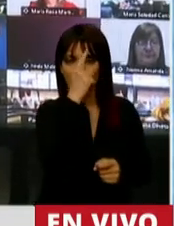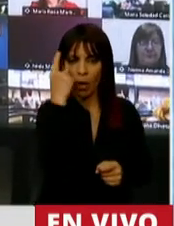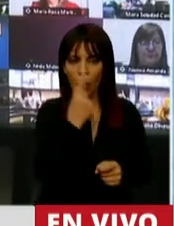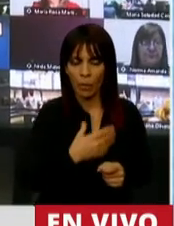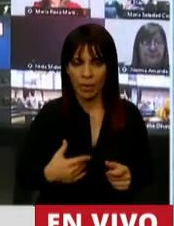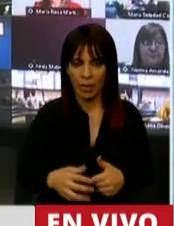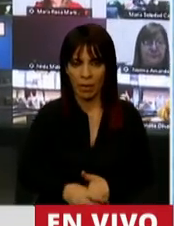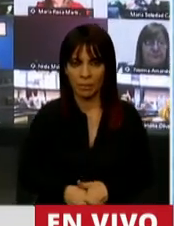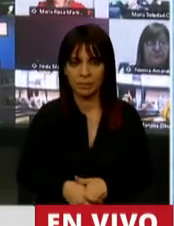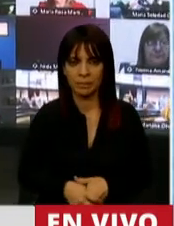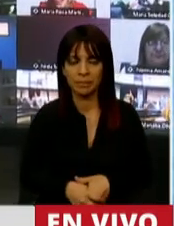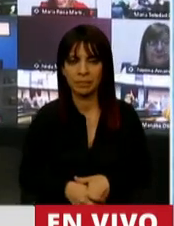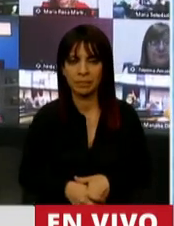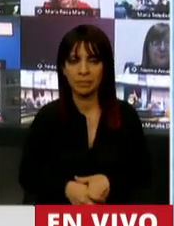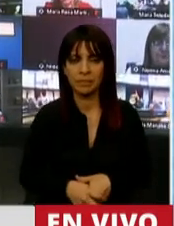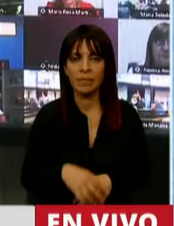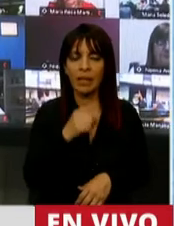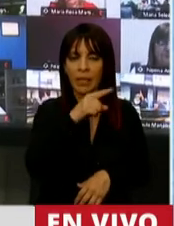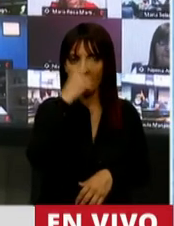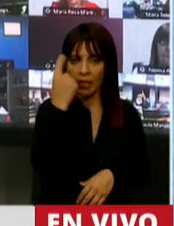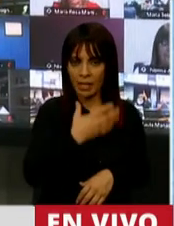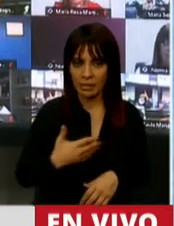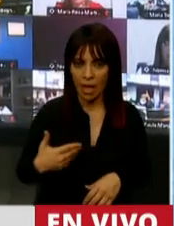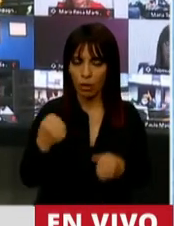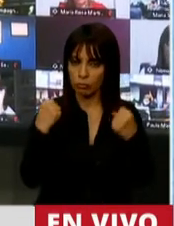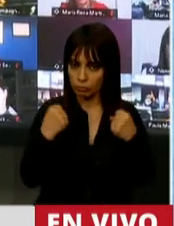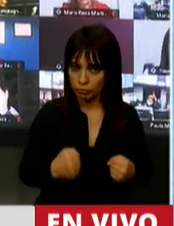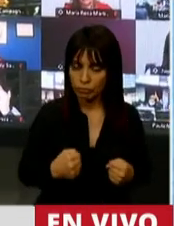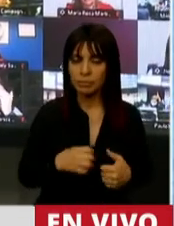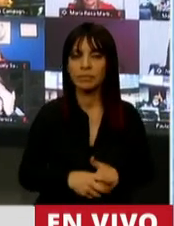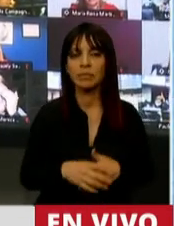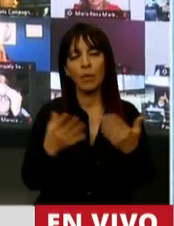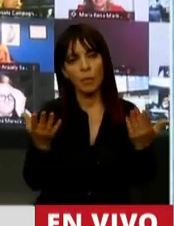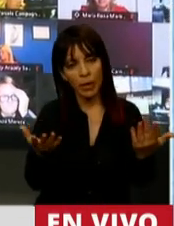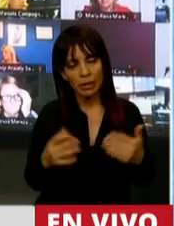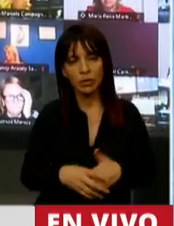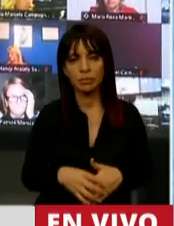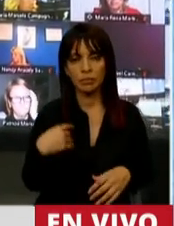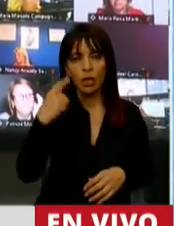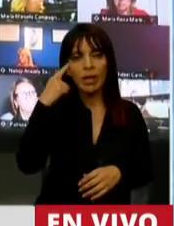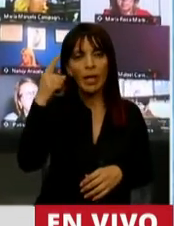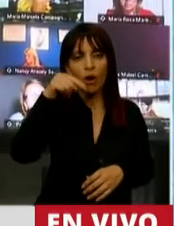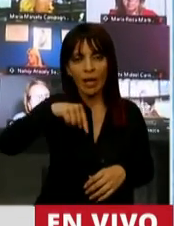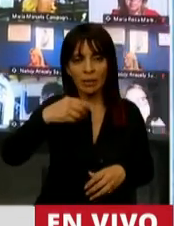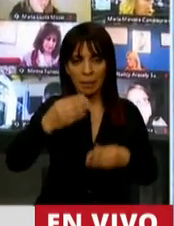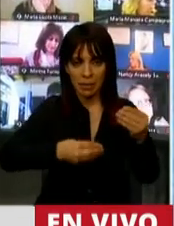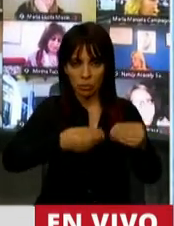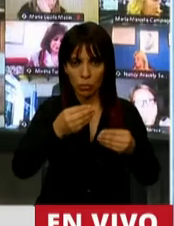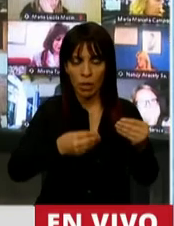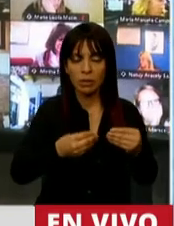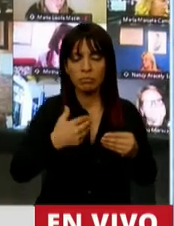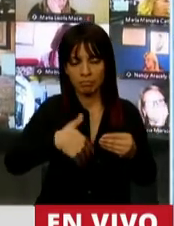desde un Estado fuerte. Por eso, señor presidente, creo que con este presupuesto